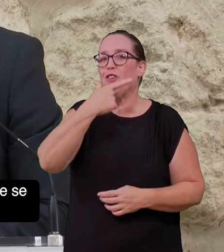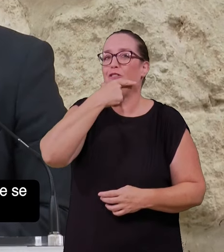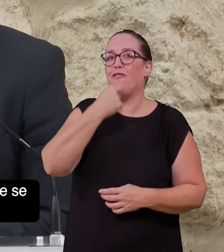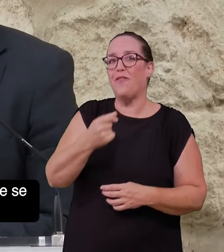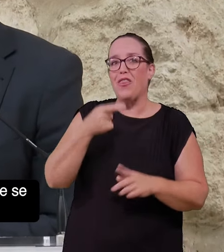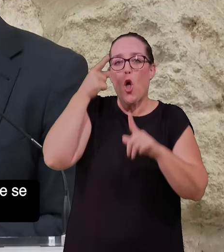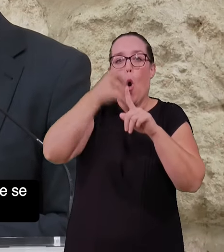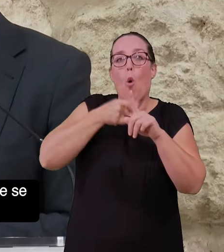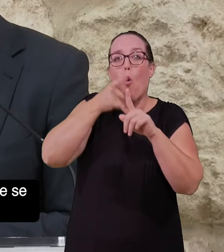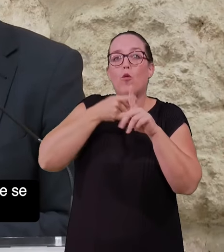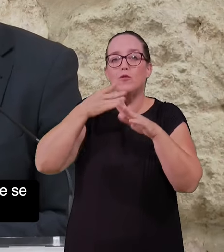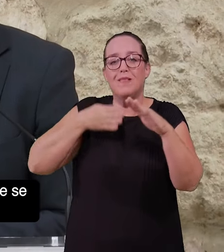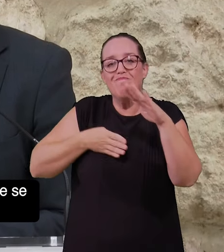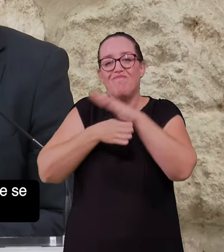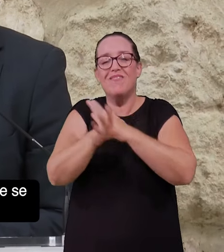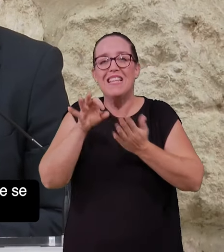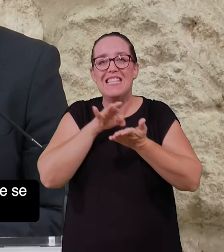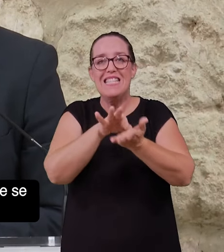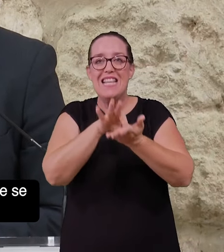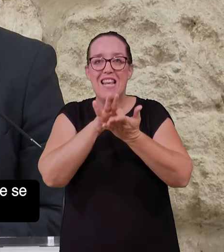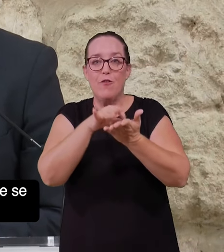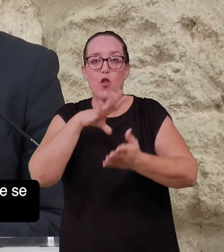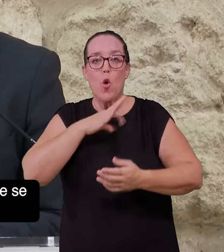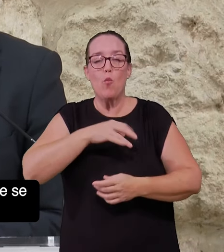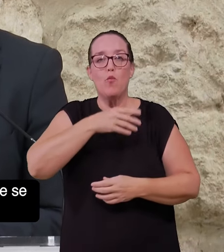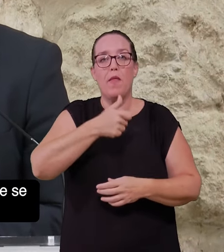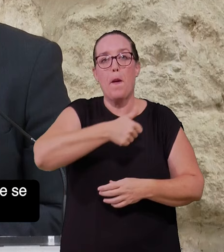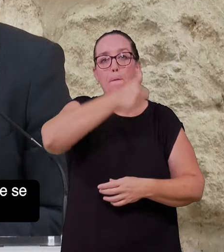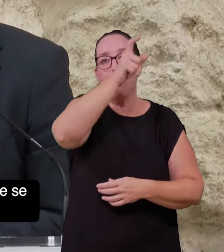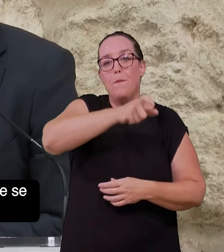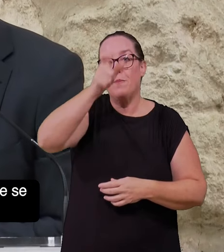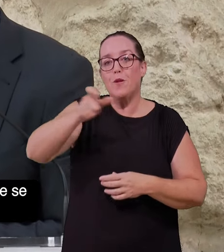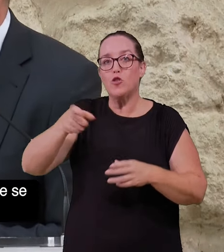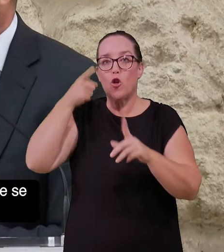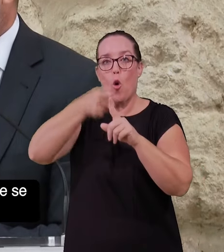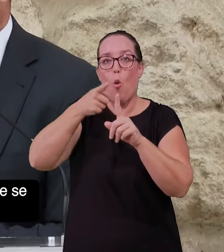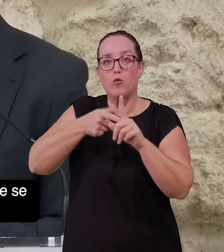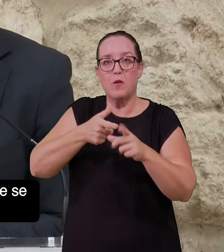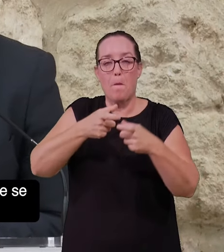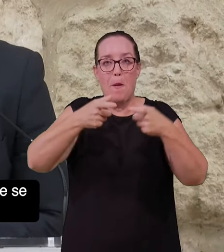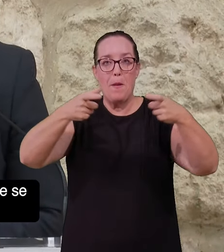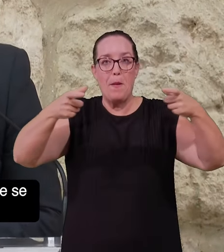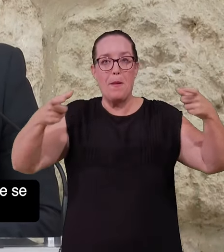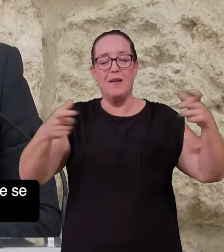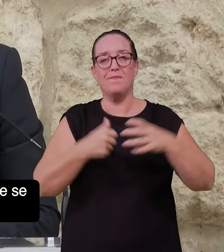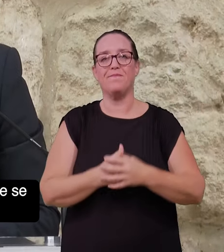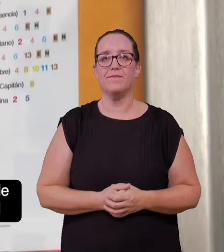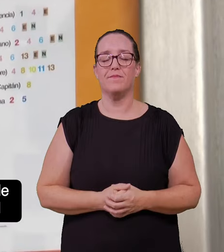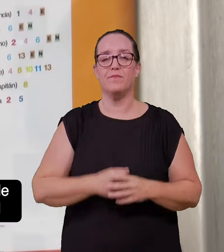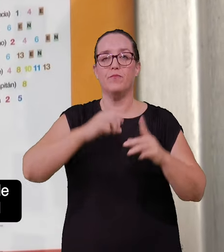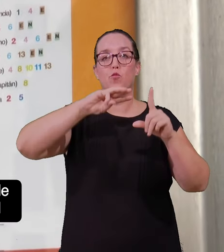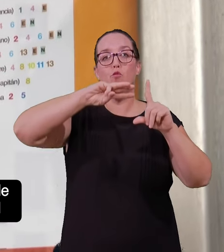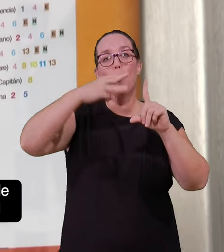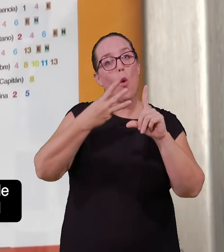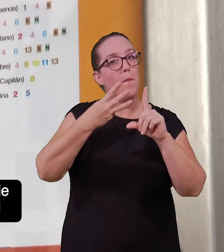el acceso al servicio y hace que más gente se decante por utilizarlo.